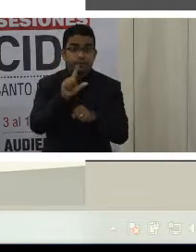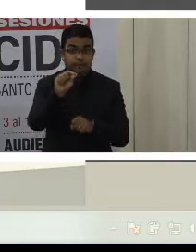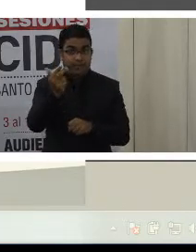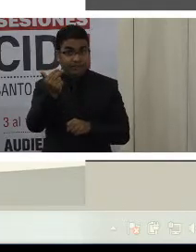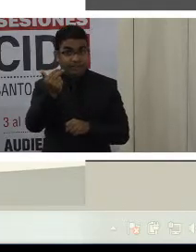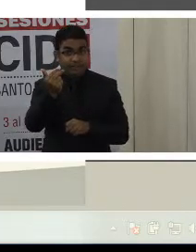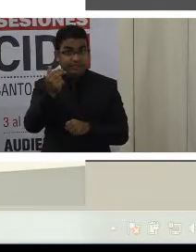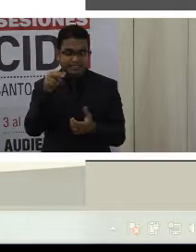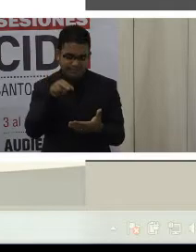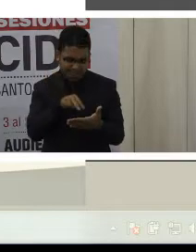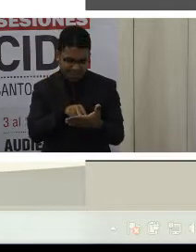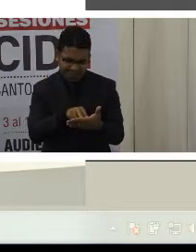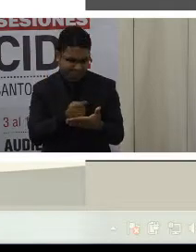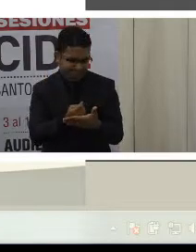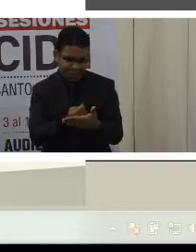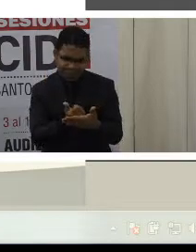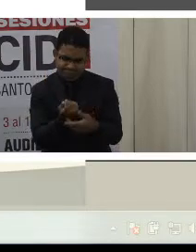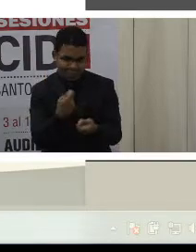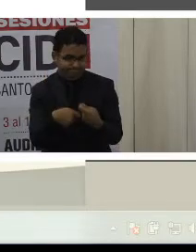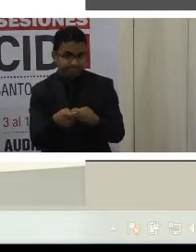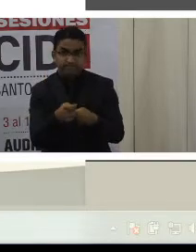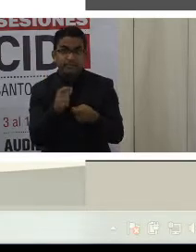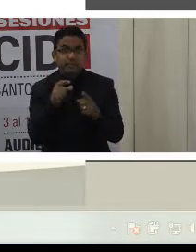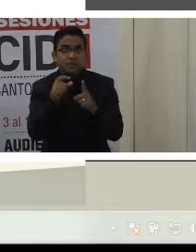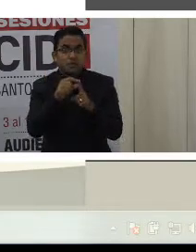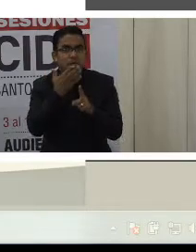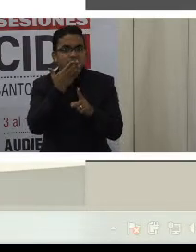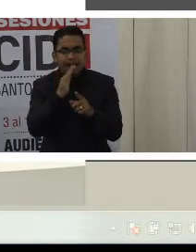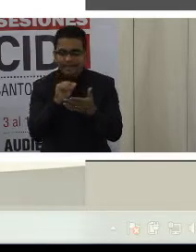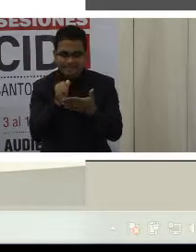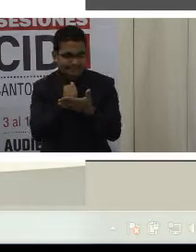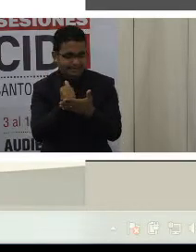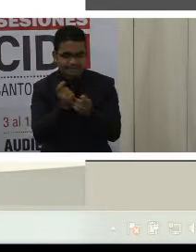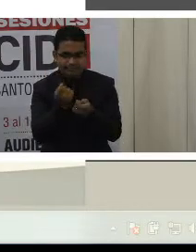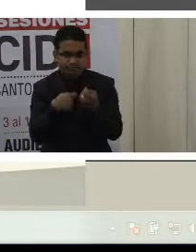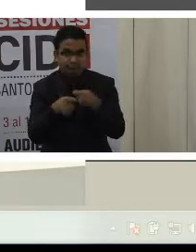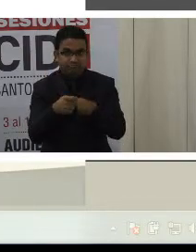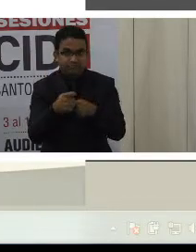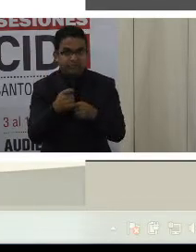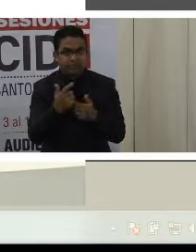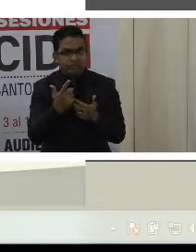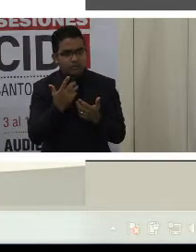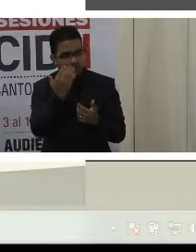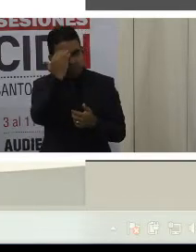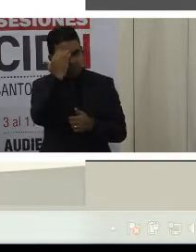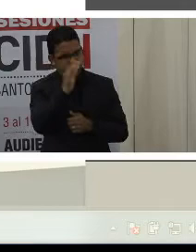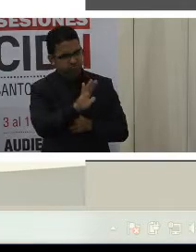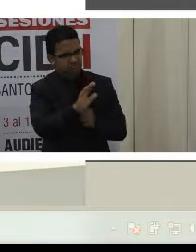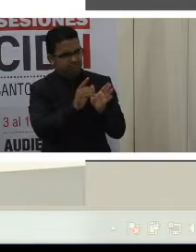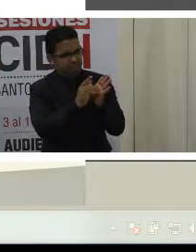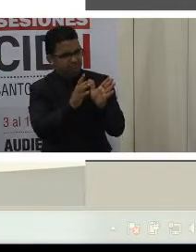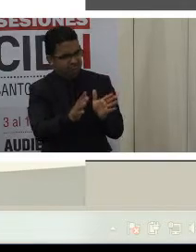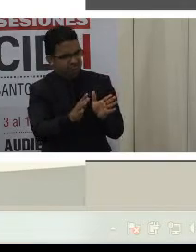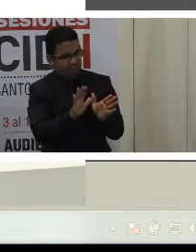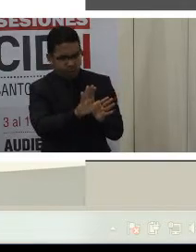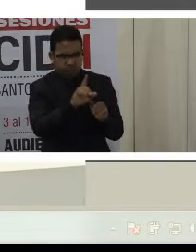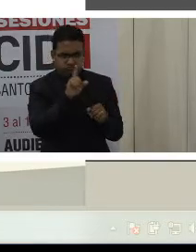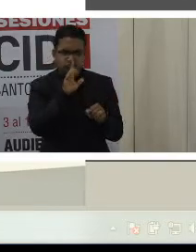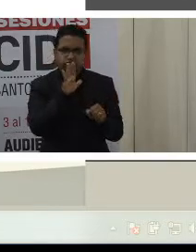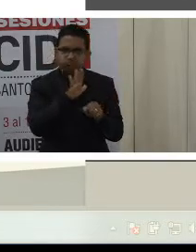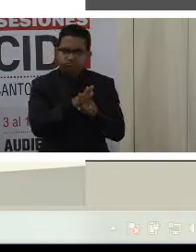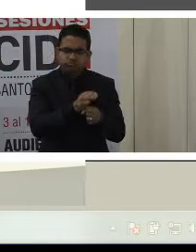Discapacidad, reiterando su compromiso con los derechos de este importante sector de nuestro país. Hoy,